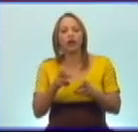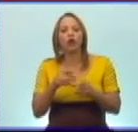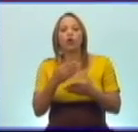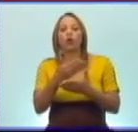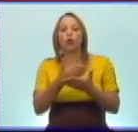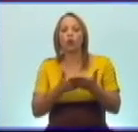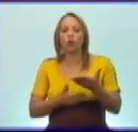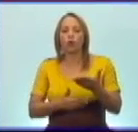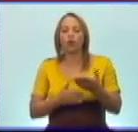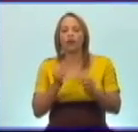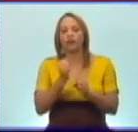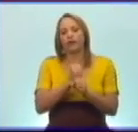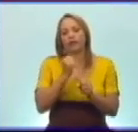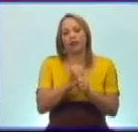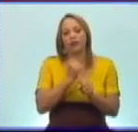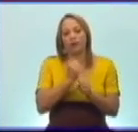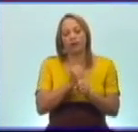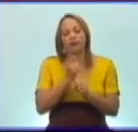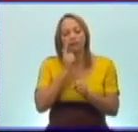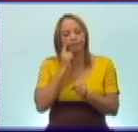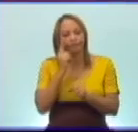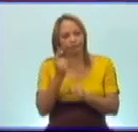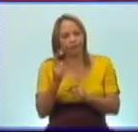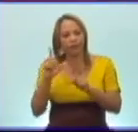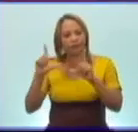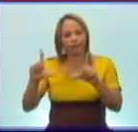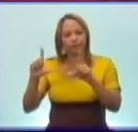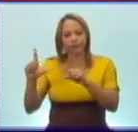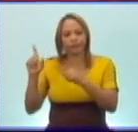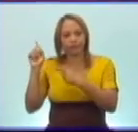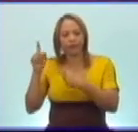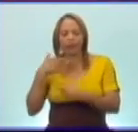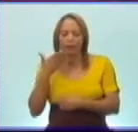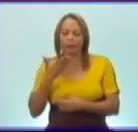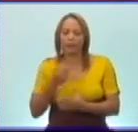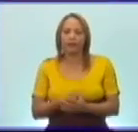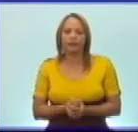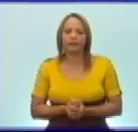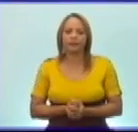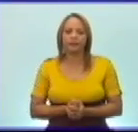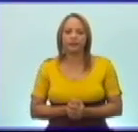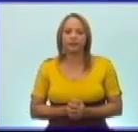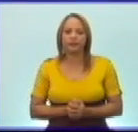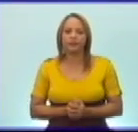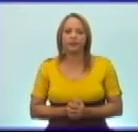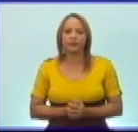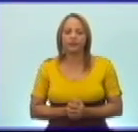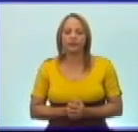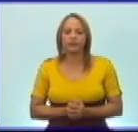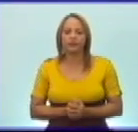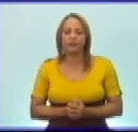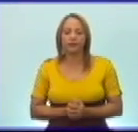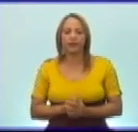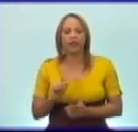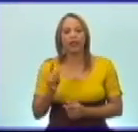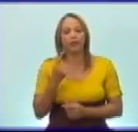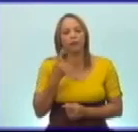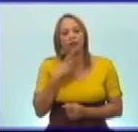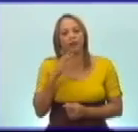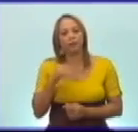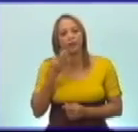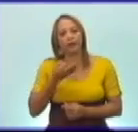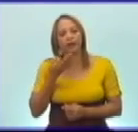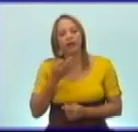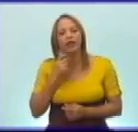cuaderno de actividades. Observen las diapositivas y comentamos. Dice la primera actividad.